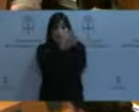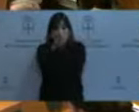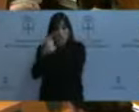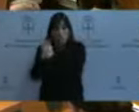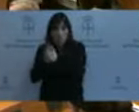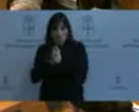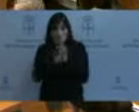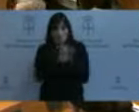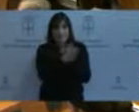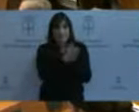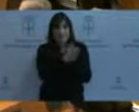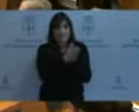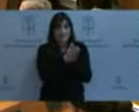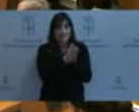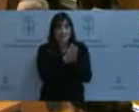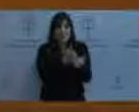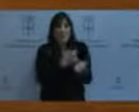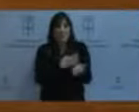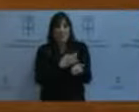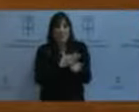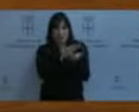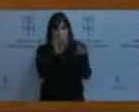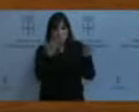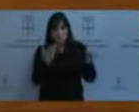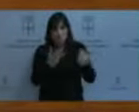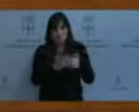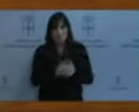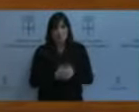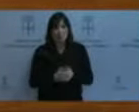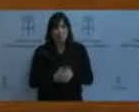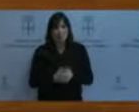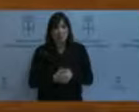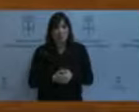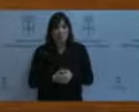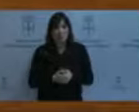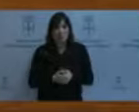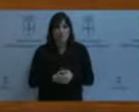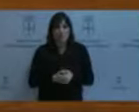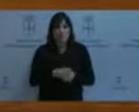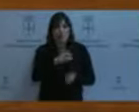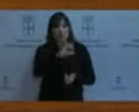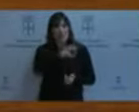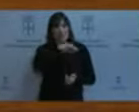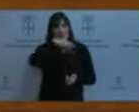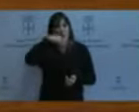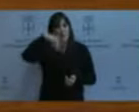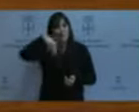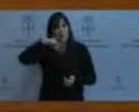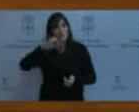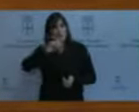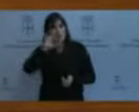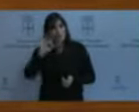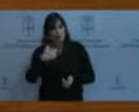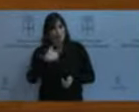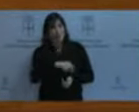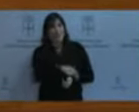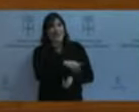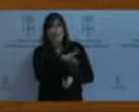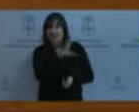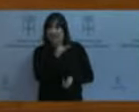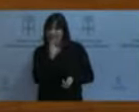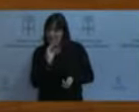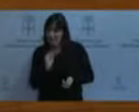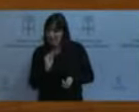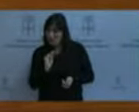Gracias, Entiendo, señora Montejo, que la enmienda que